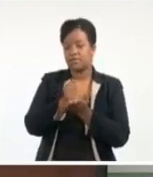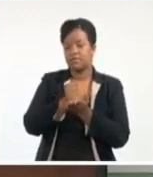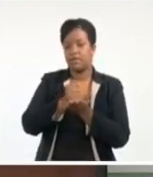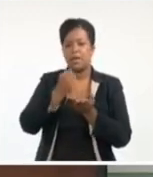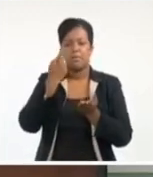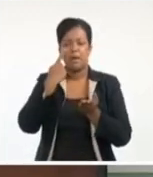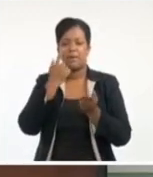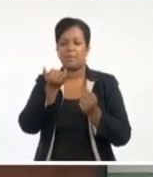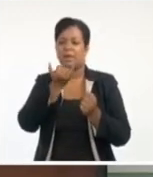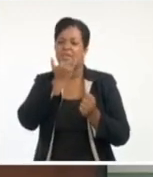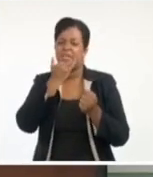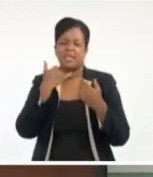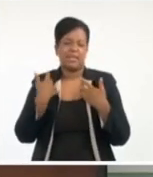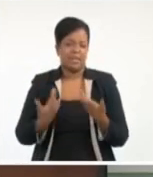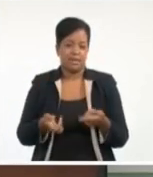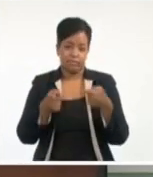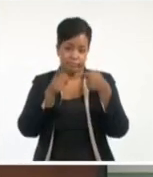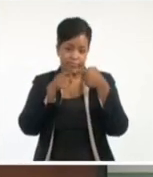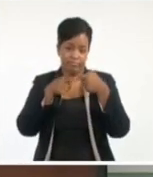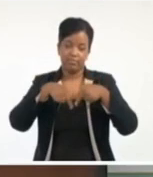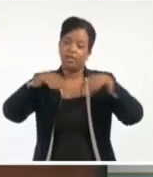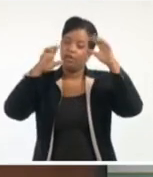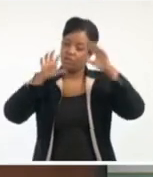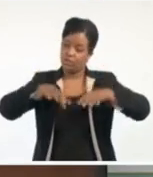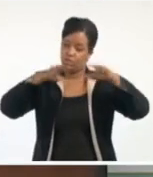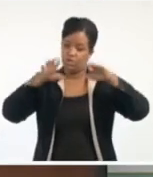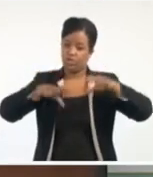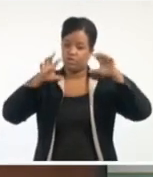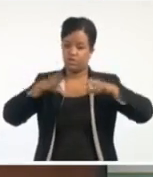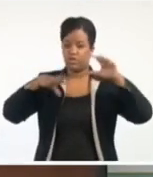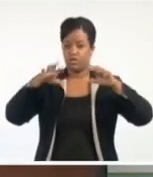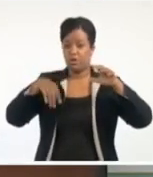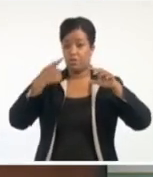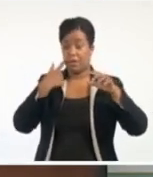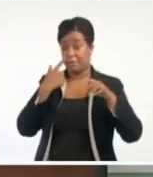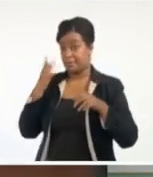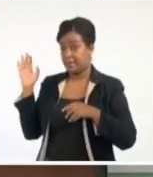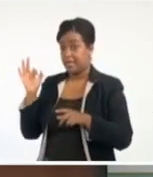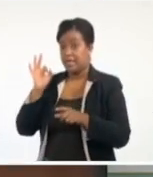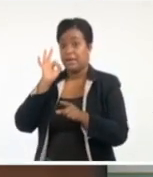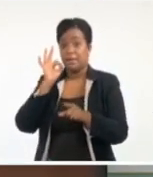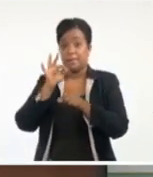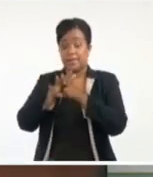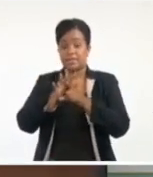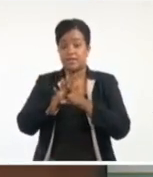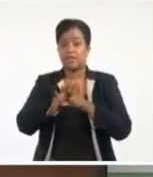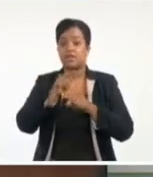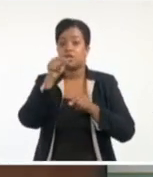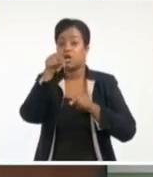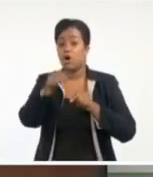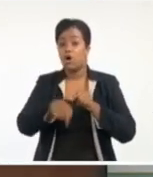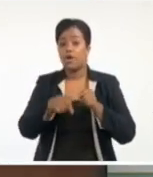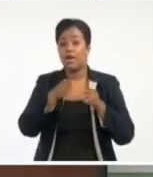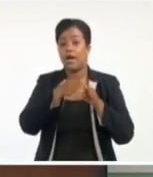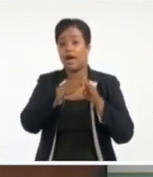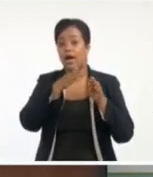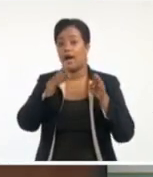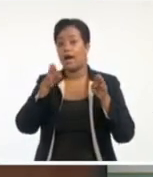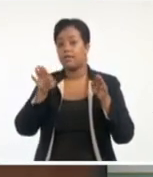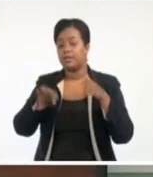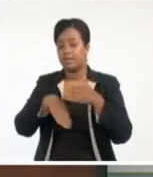lluvia. Este es el pronóstico de lluvia, desde hoy hasta el día 7 de las 6 de la mañana. Es decir,